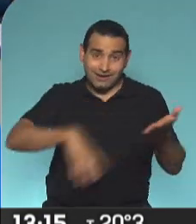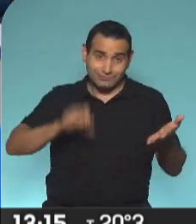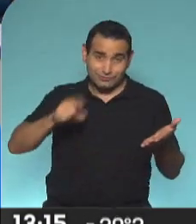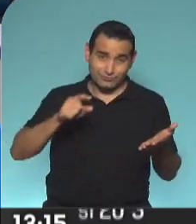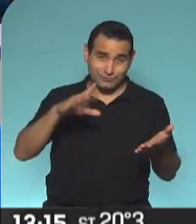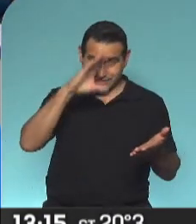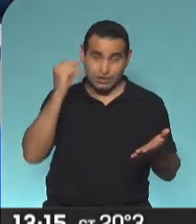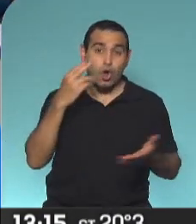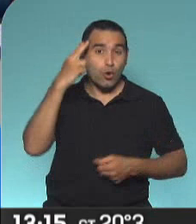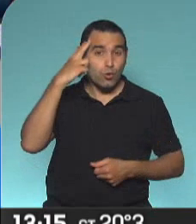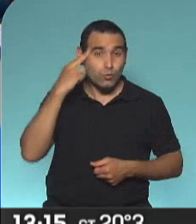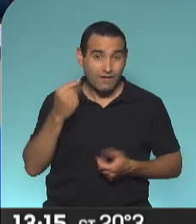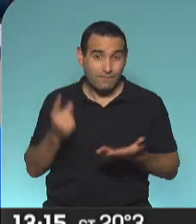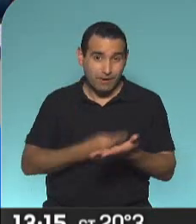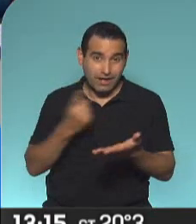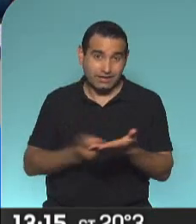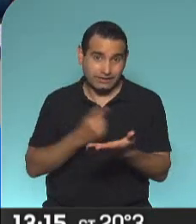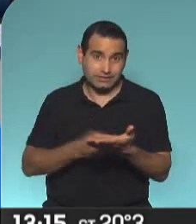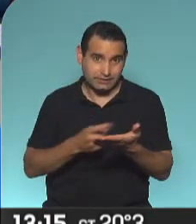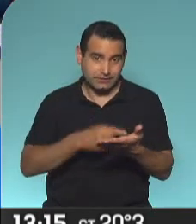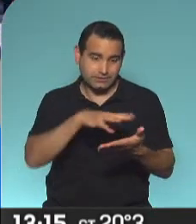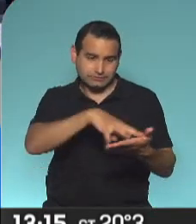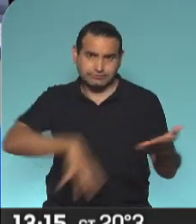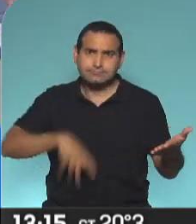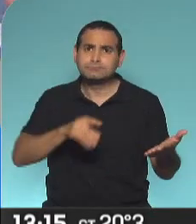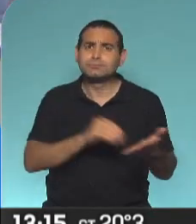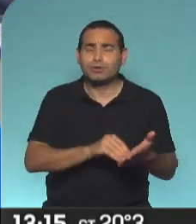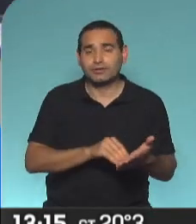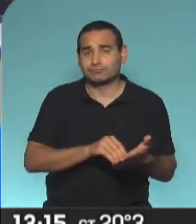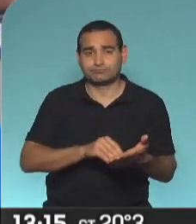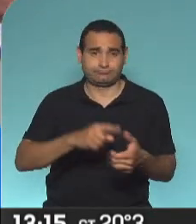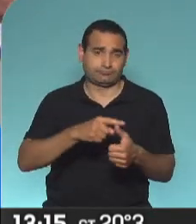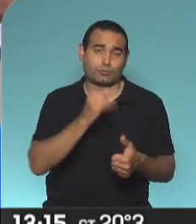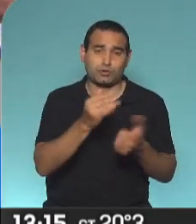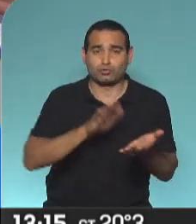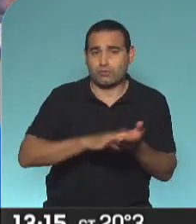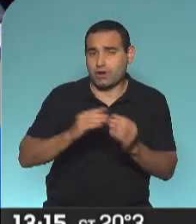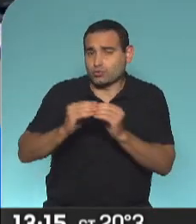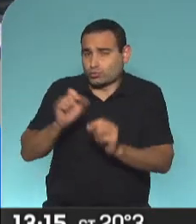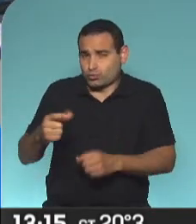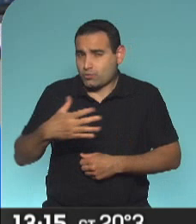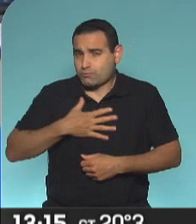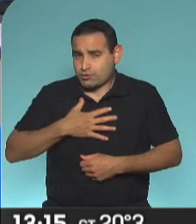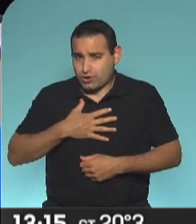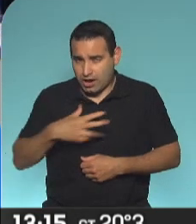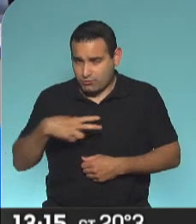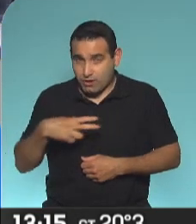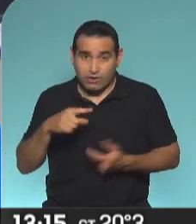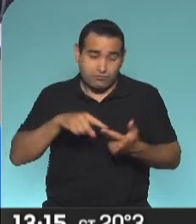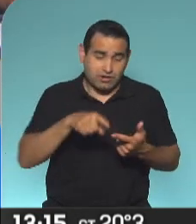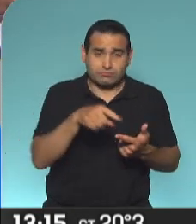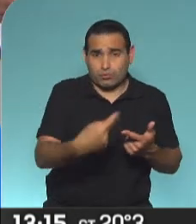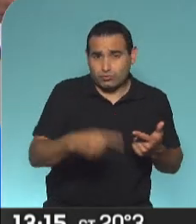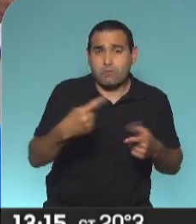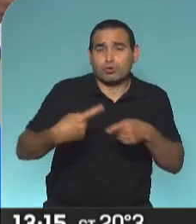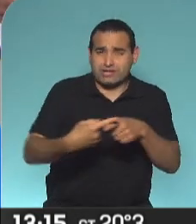allá de las nueve hojas de carta, ¿qué es lo que estuvo hablando? Habló desde lo personal hasta lo político. Y habló también de